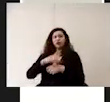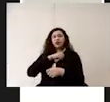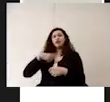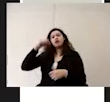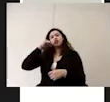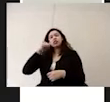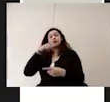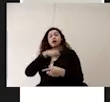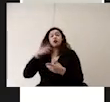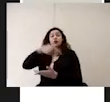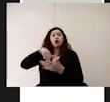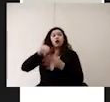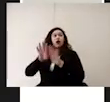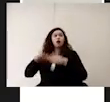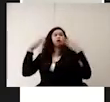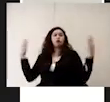en lugares abiertos